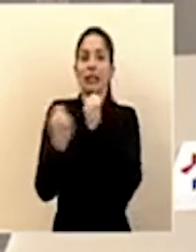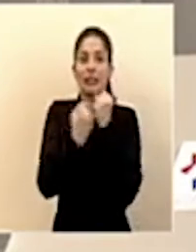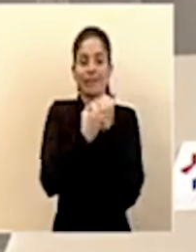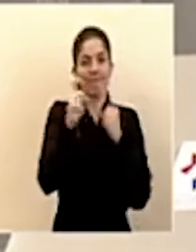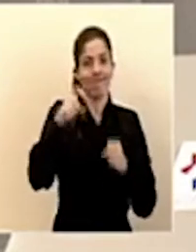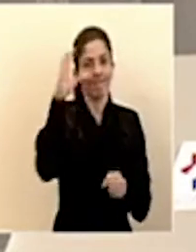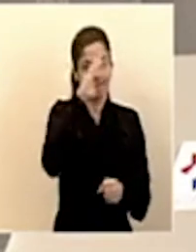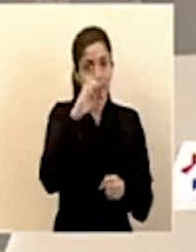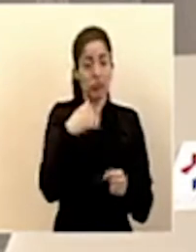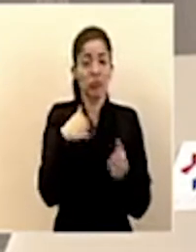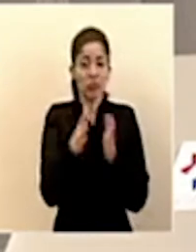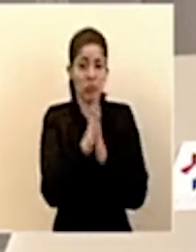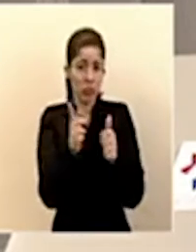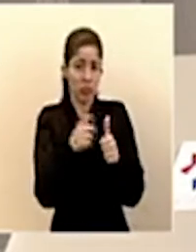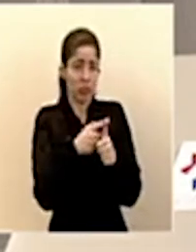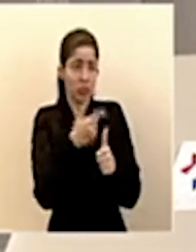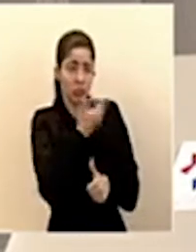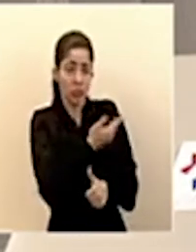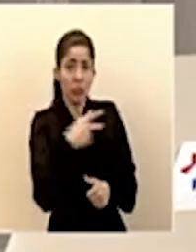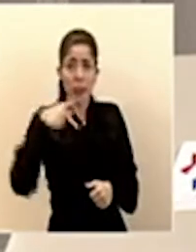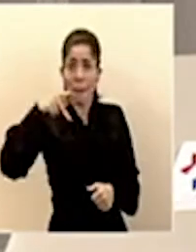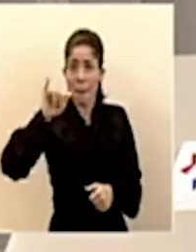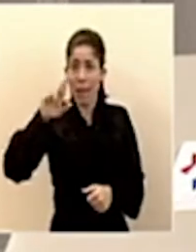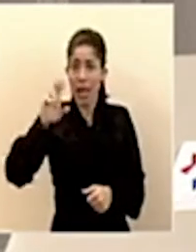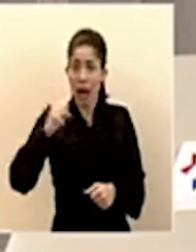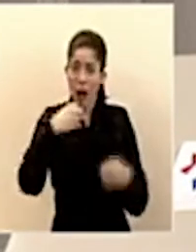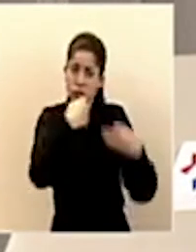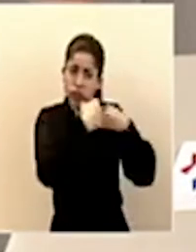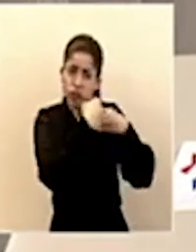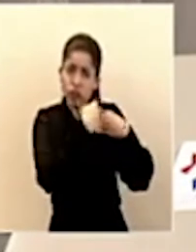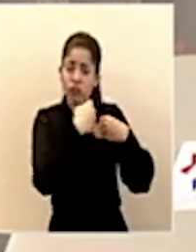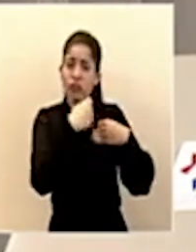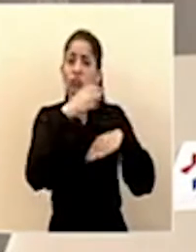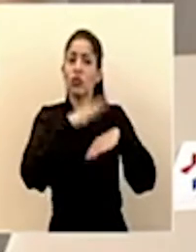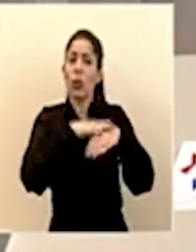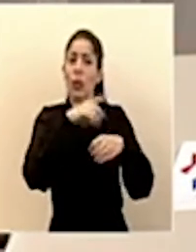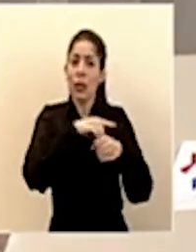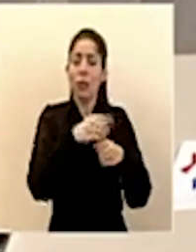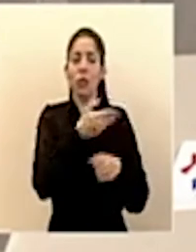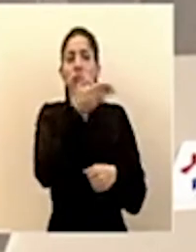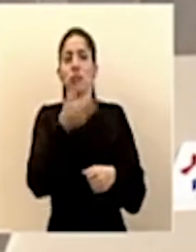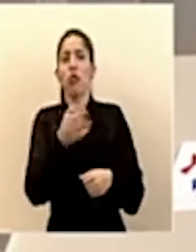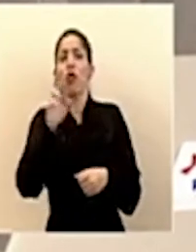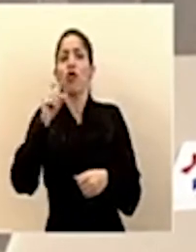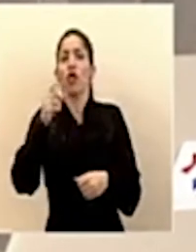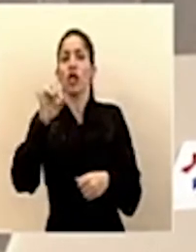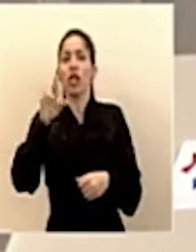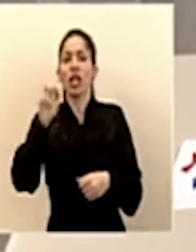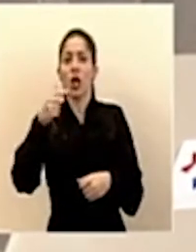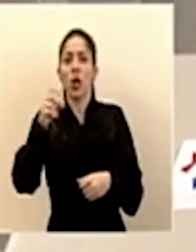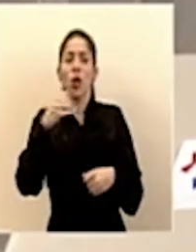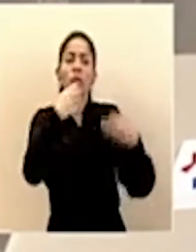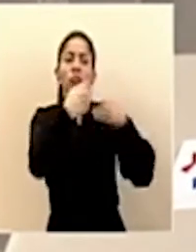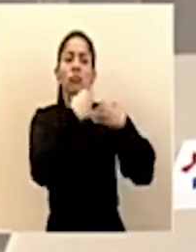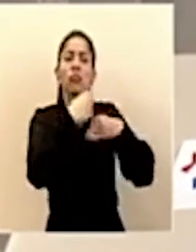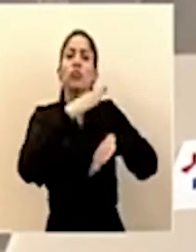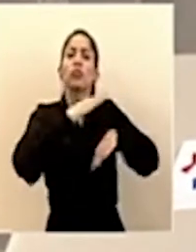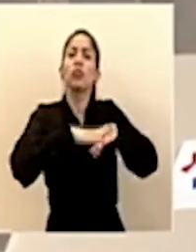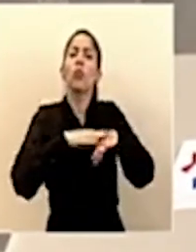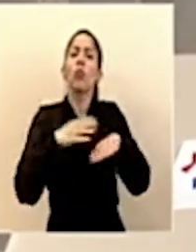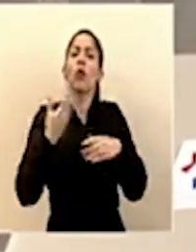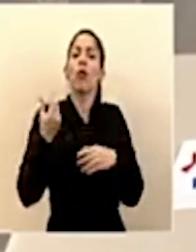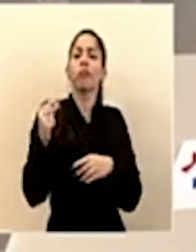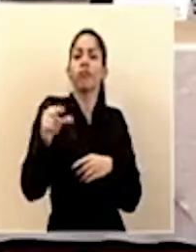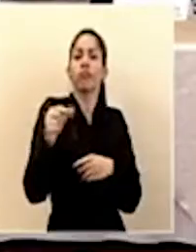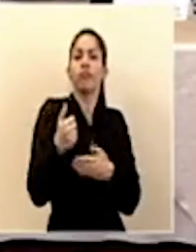Le pediría, tal vez en primera instancia, doña Pilar, que nos comente de los diputados y luego, don Rodrigo, que profundice en materia de la contribución